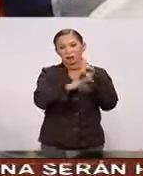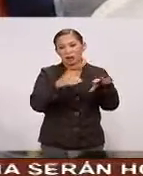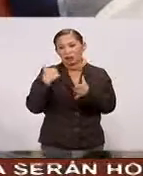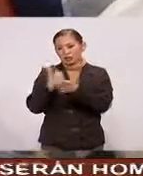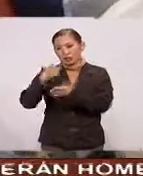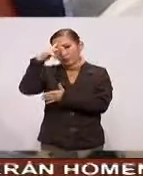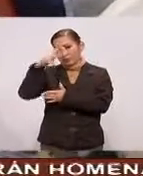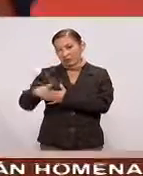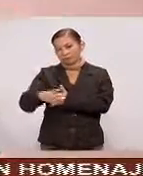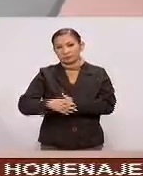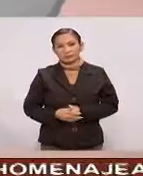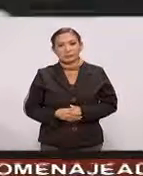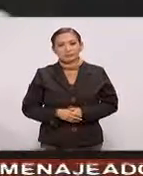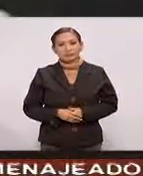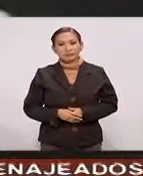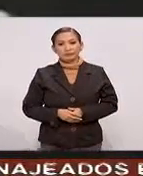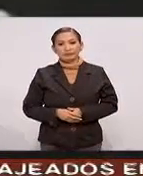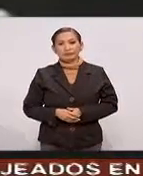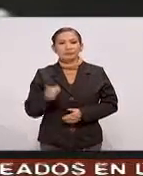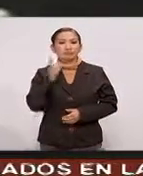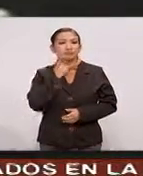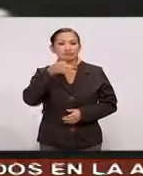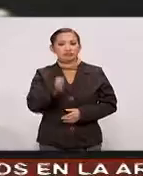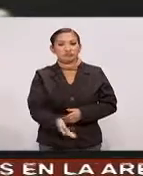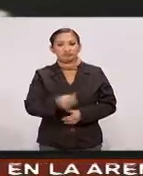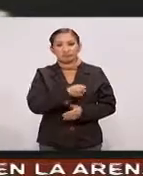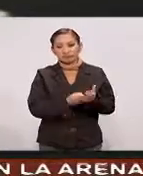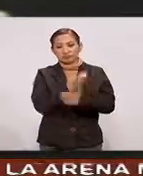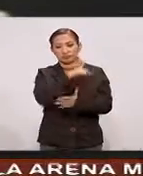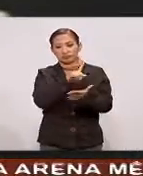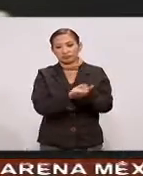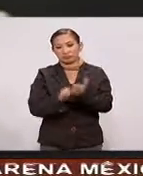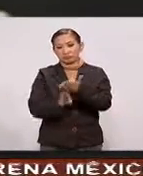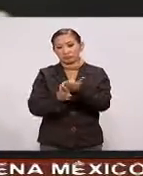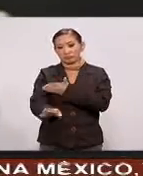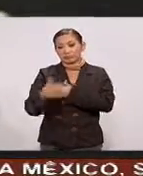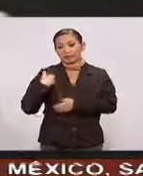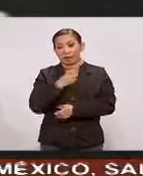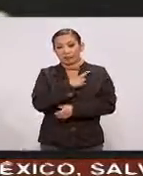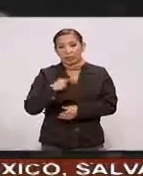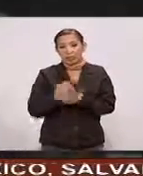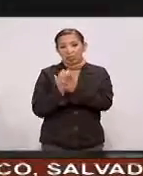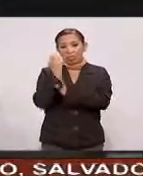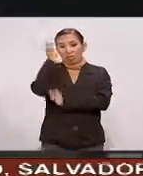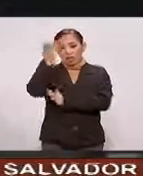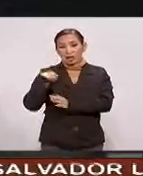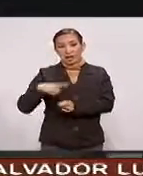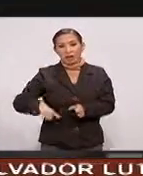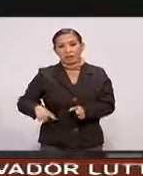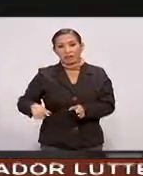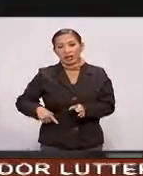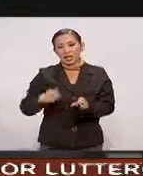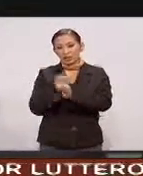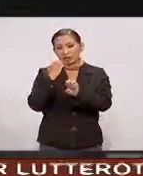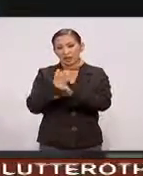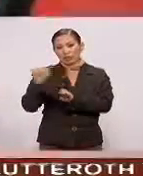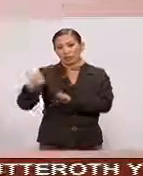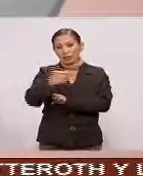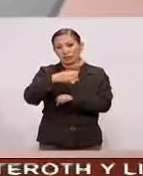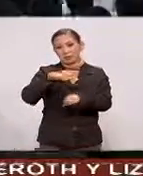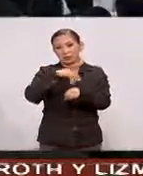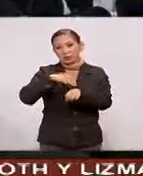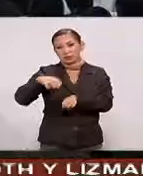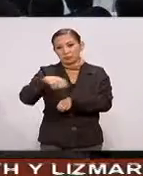capital De la República Diputados Aprueban Ley que evita Sobreendeudamiento En estados Y municipios